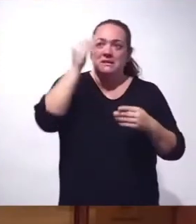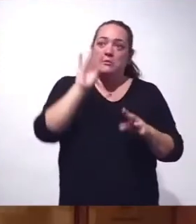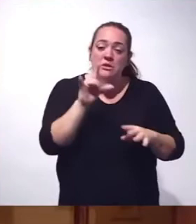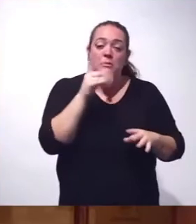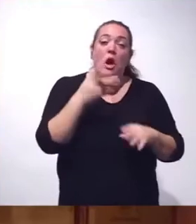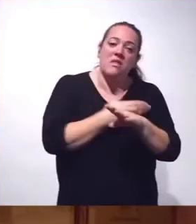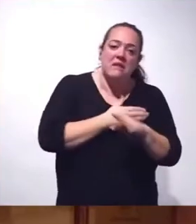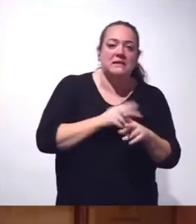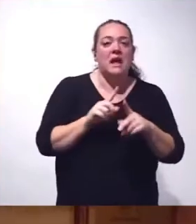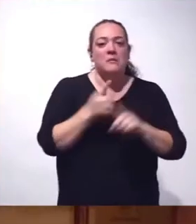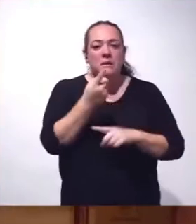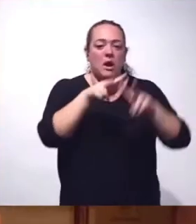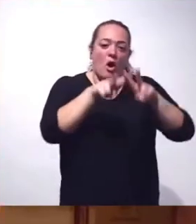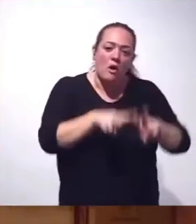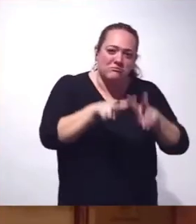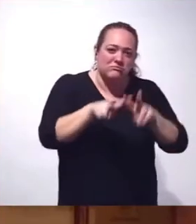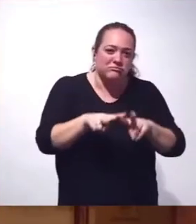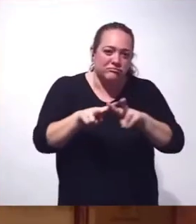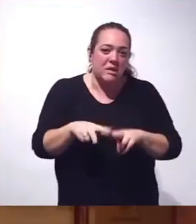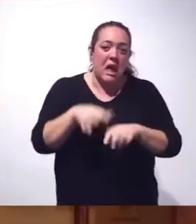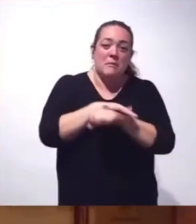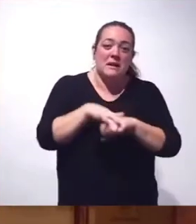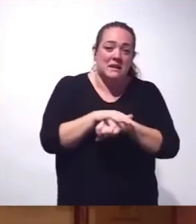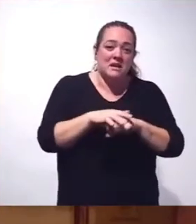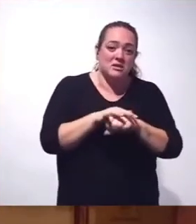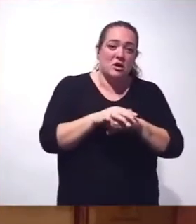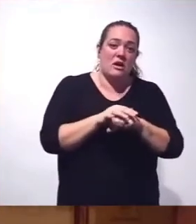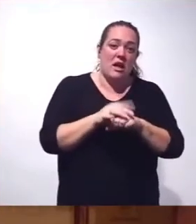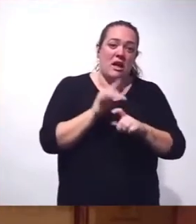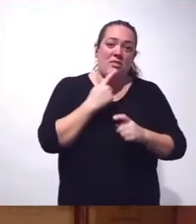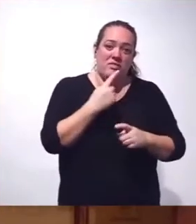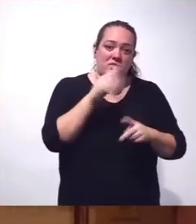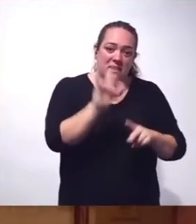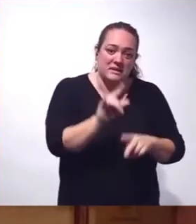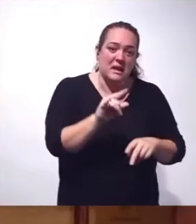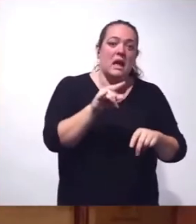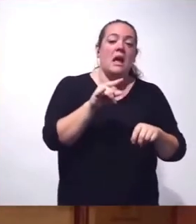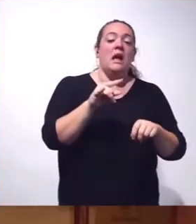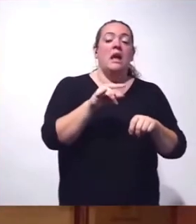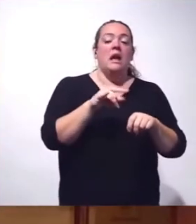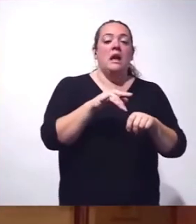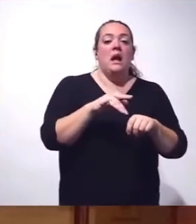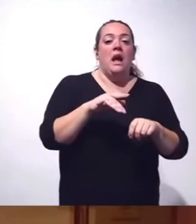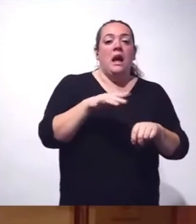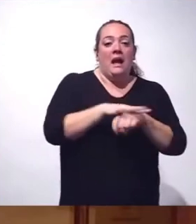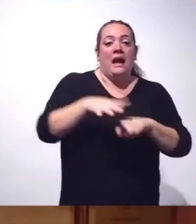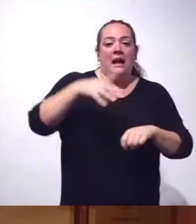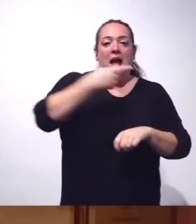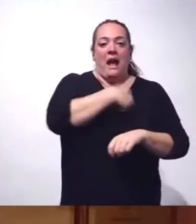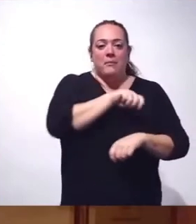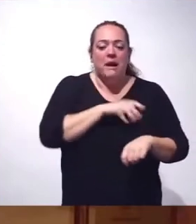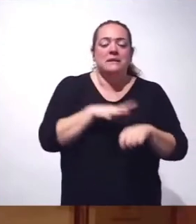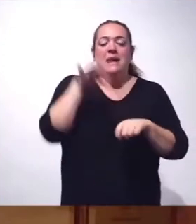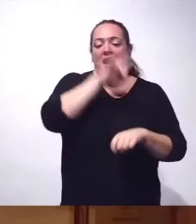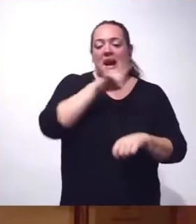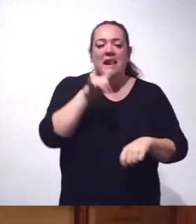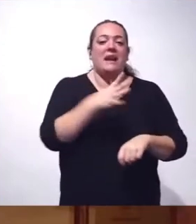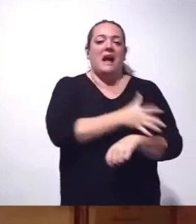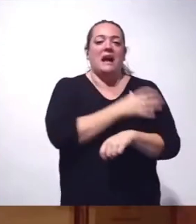precisa del visto bueno de todas las administraciones, gobierno de España, Canarias, Cabildo y también los ayuntamientos y lo estamos haciendo de la mano.